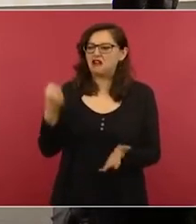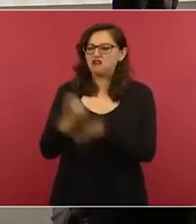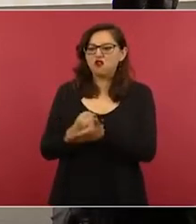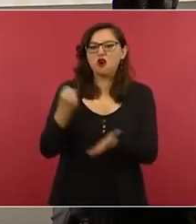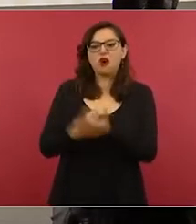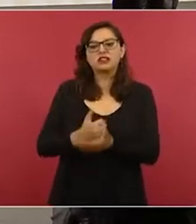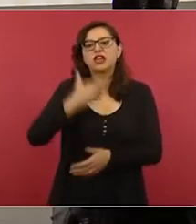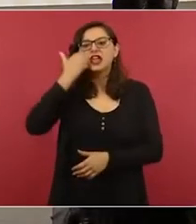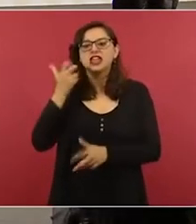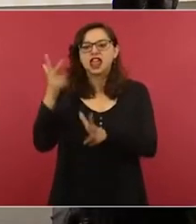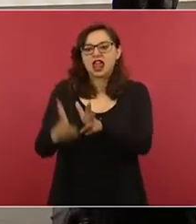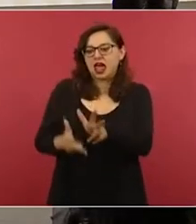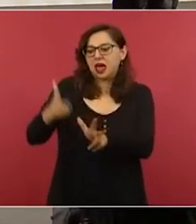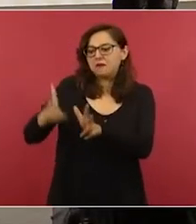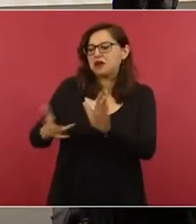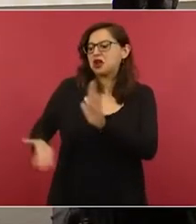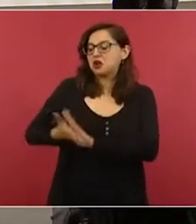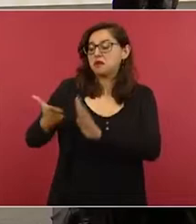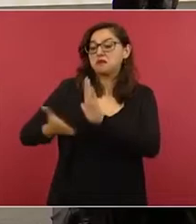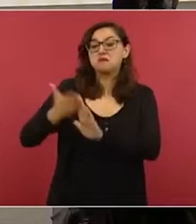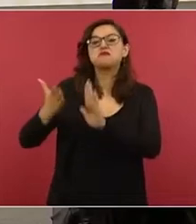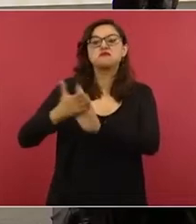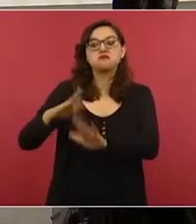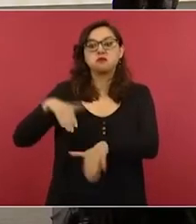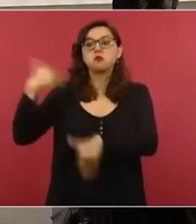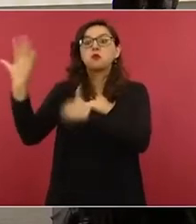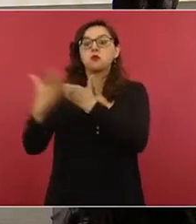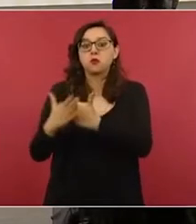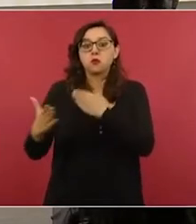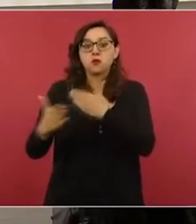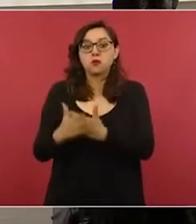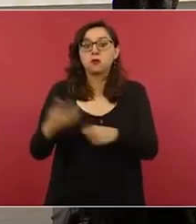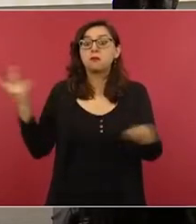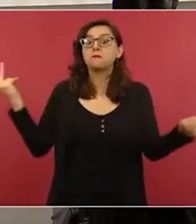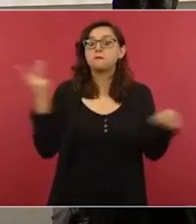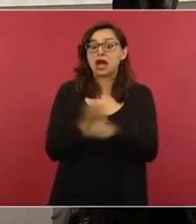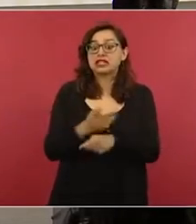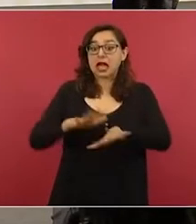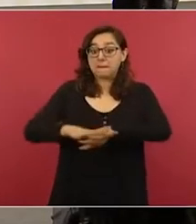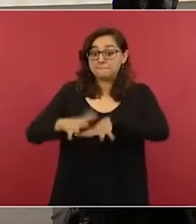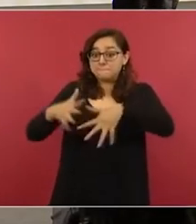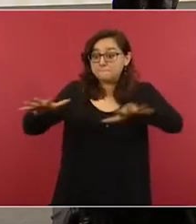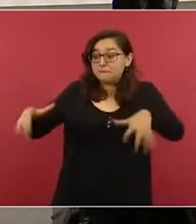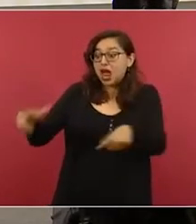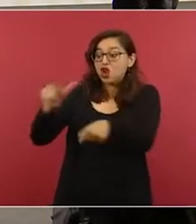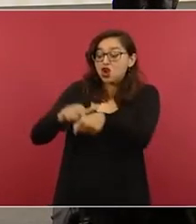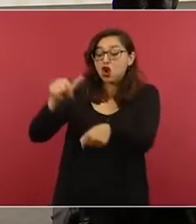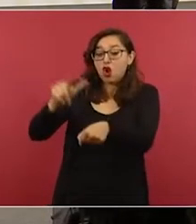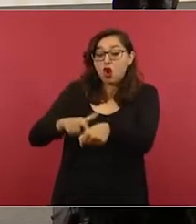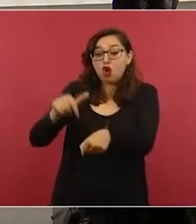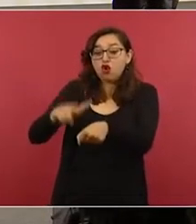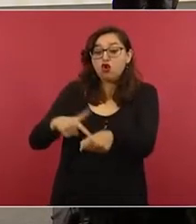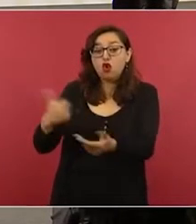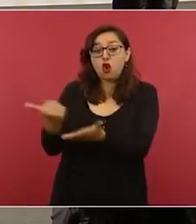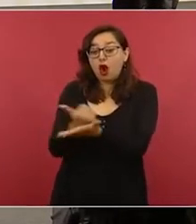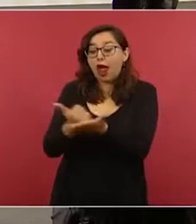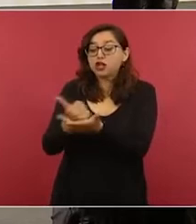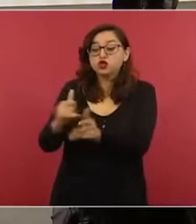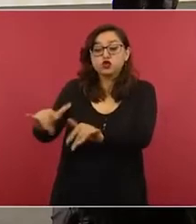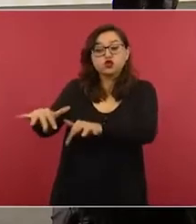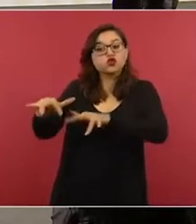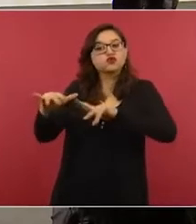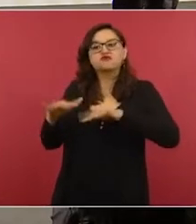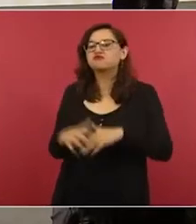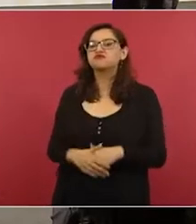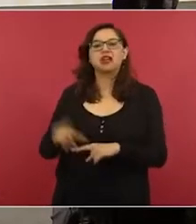van incluso a cambiar el azul turquesa del mar. Fíjense nada más,